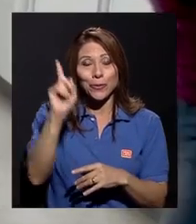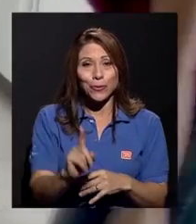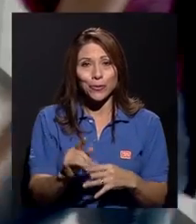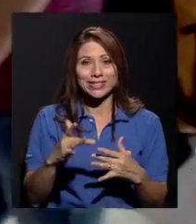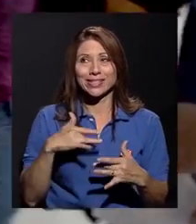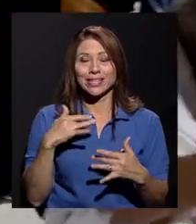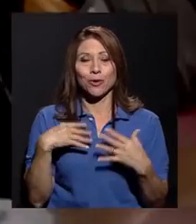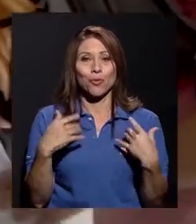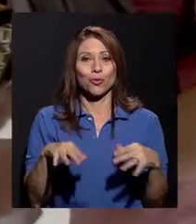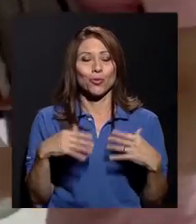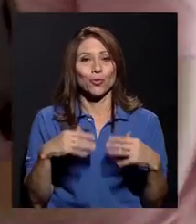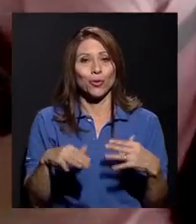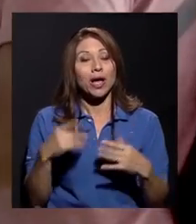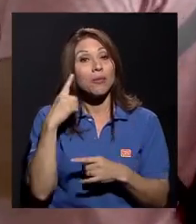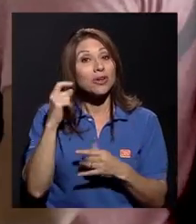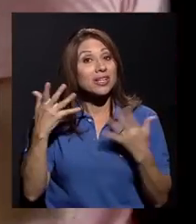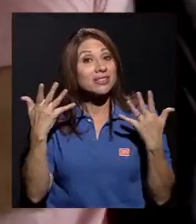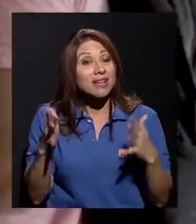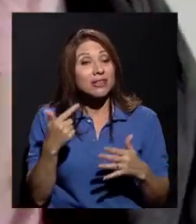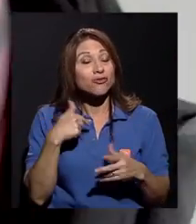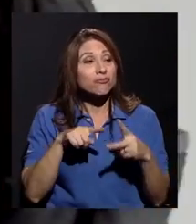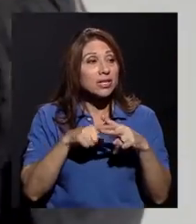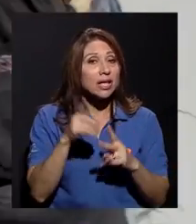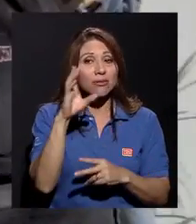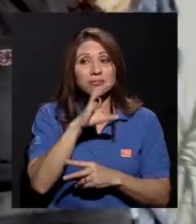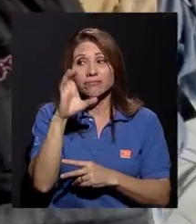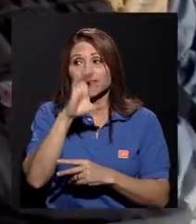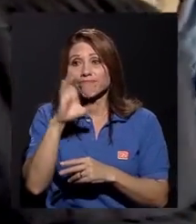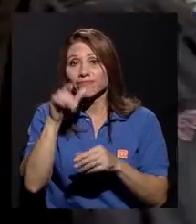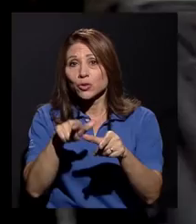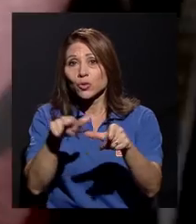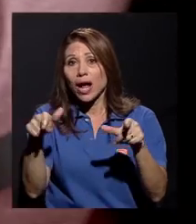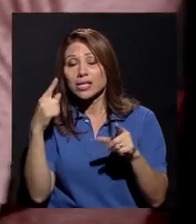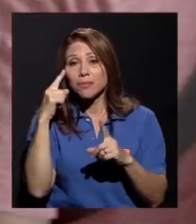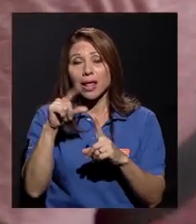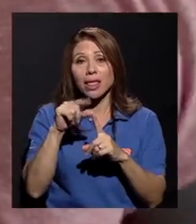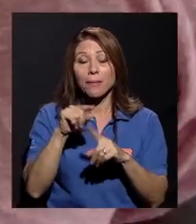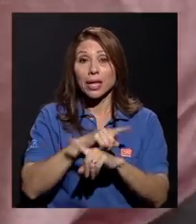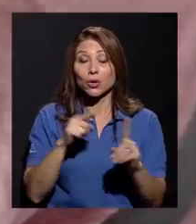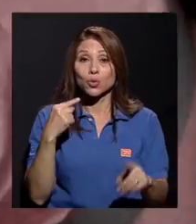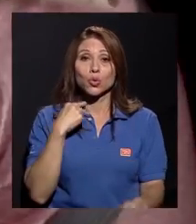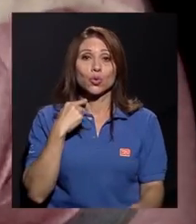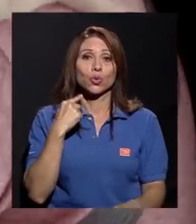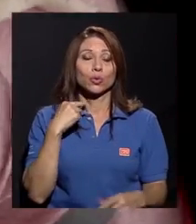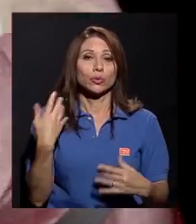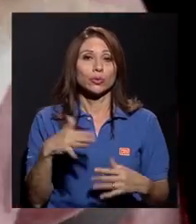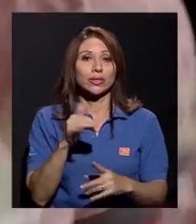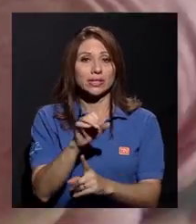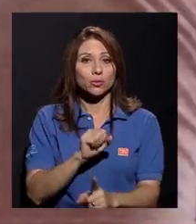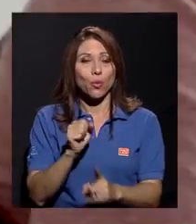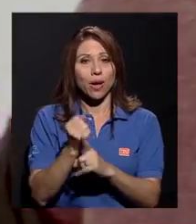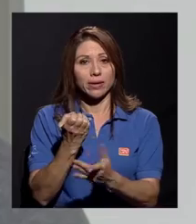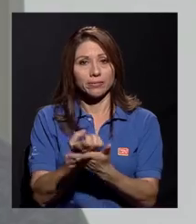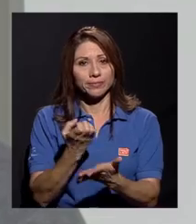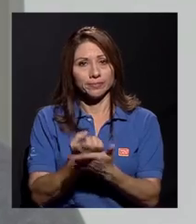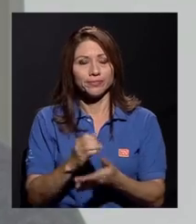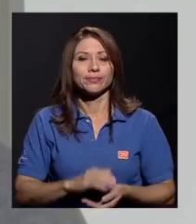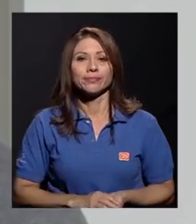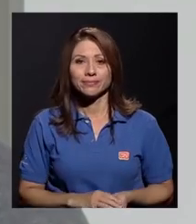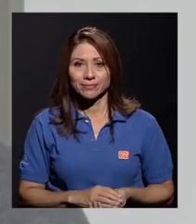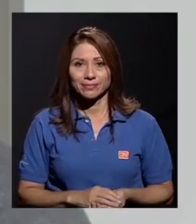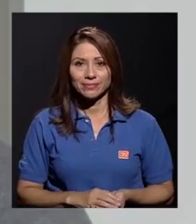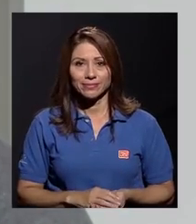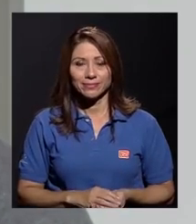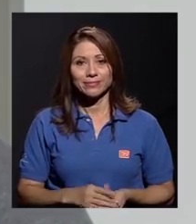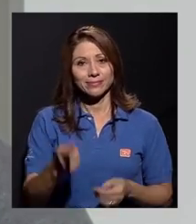ya había empezado a buscar lugares pero es muy caro para uno por la situación económica. Y